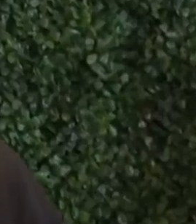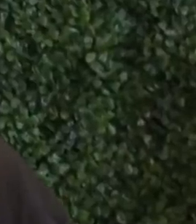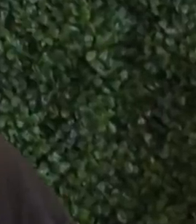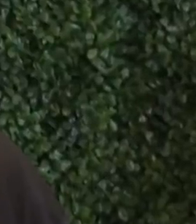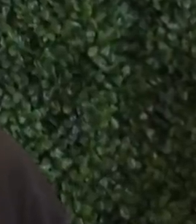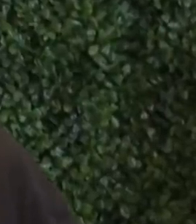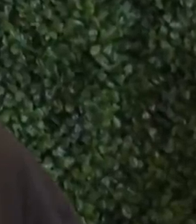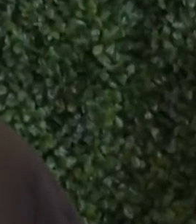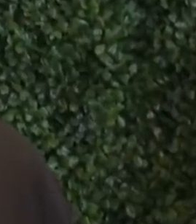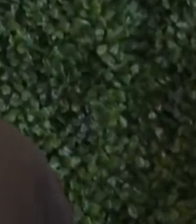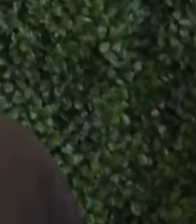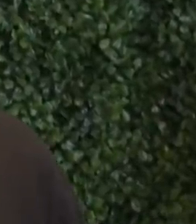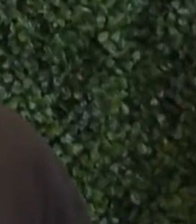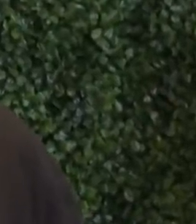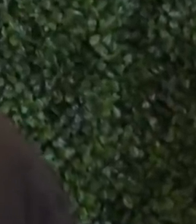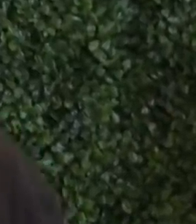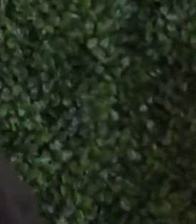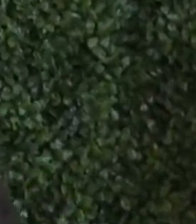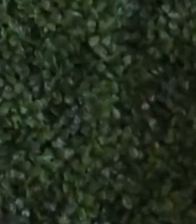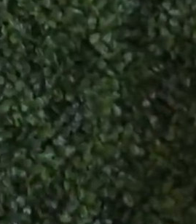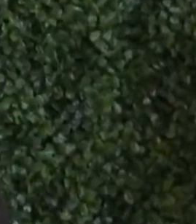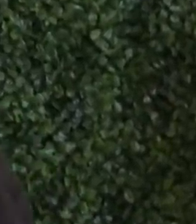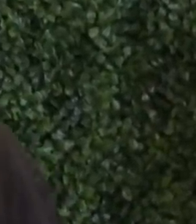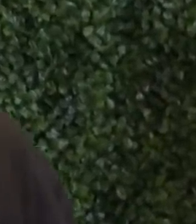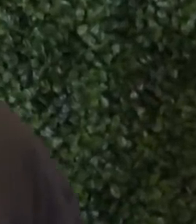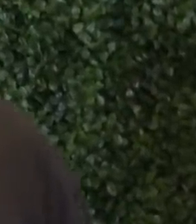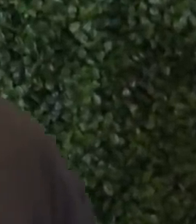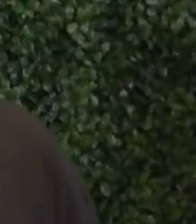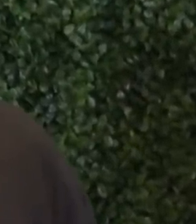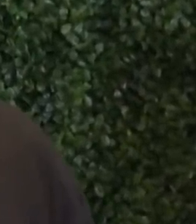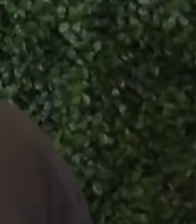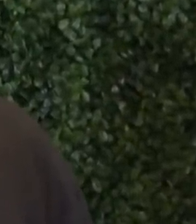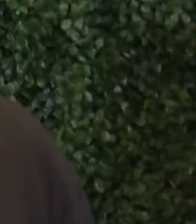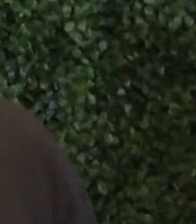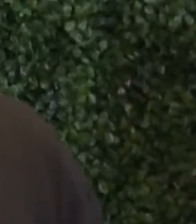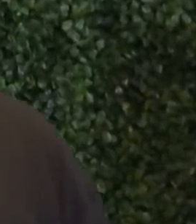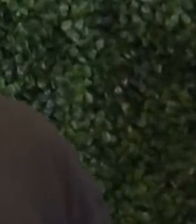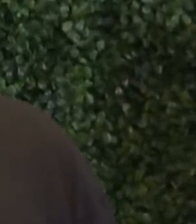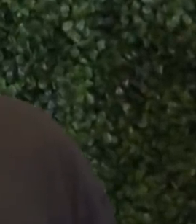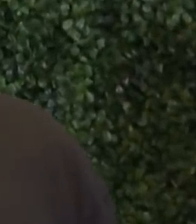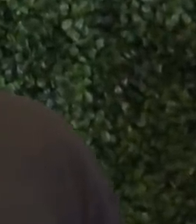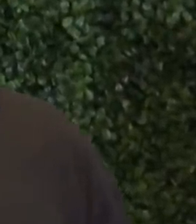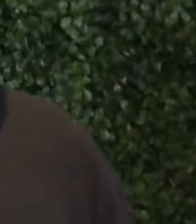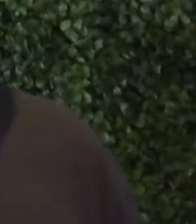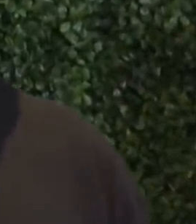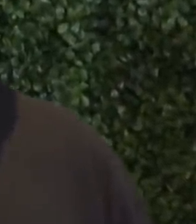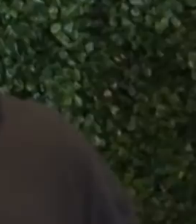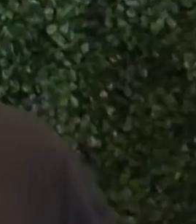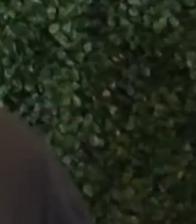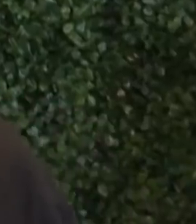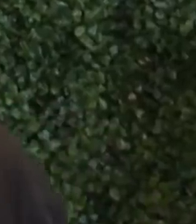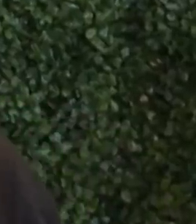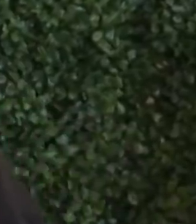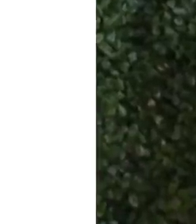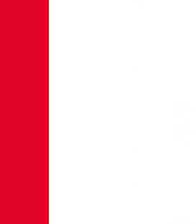Tengo 12 y esto ha sido loco con el COVID y hasta ahora que he sido vacunado está mejorando, creo. ¡Gracias!